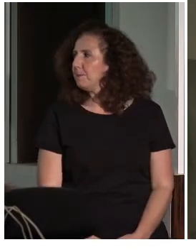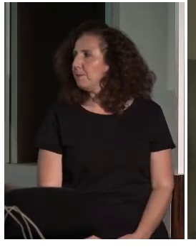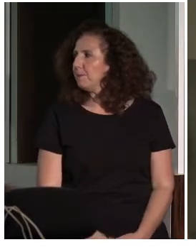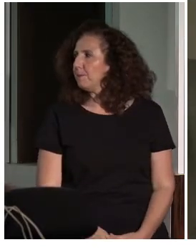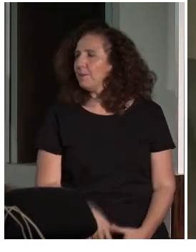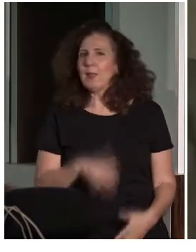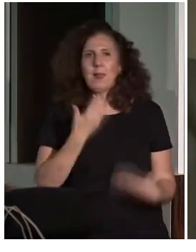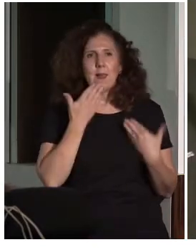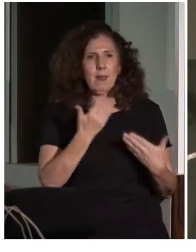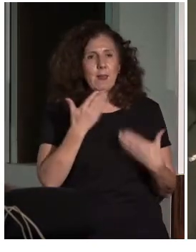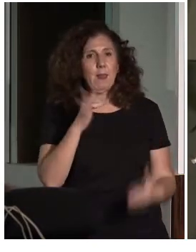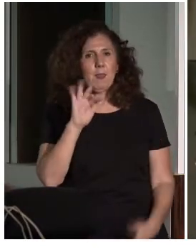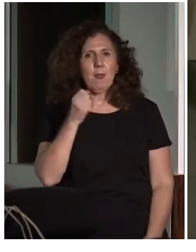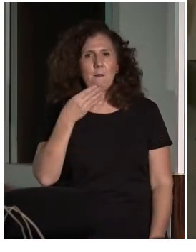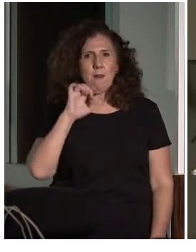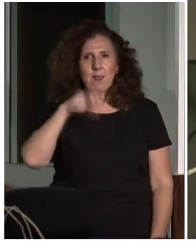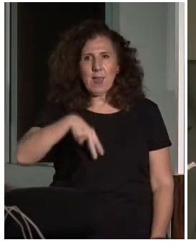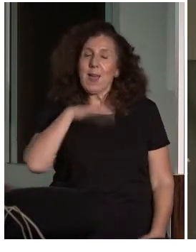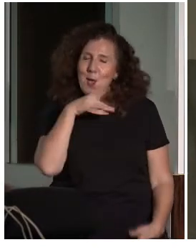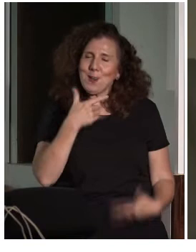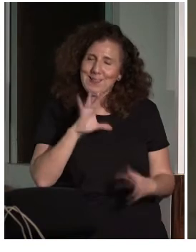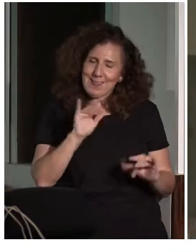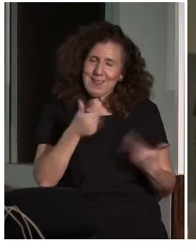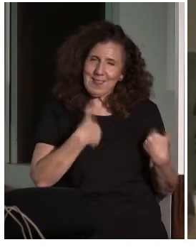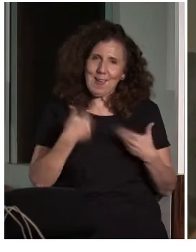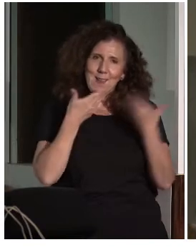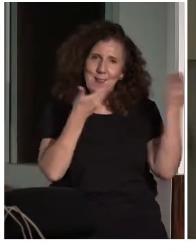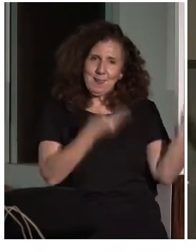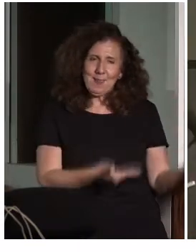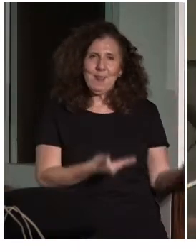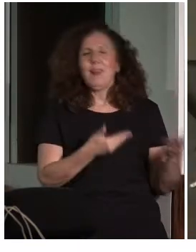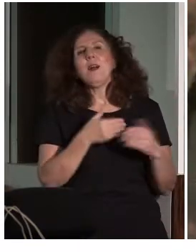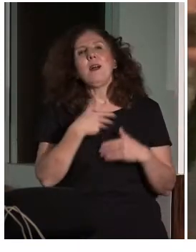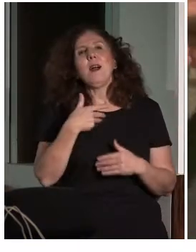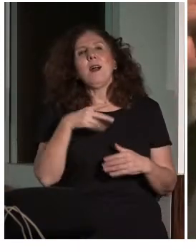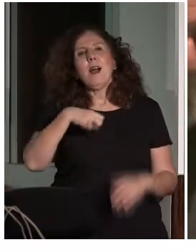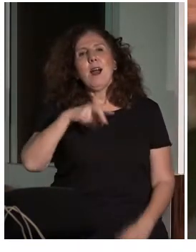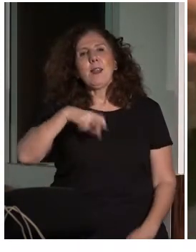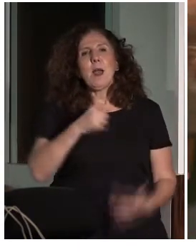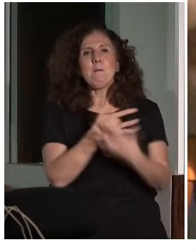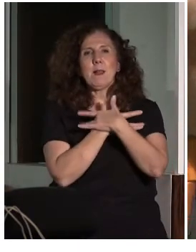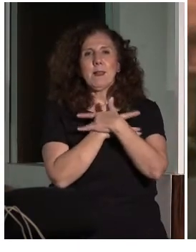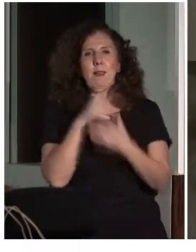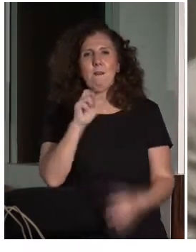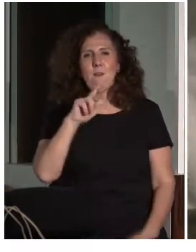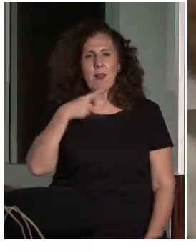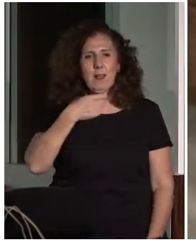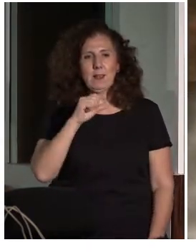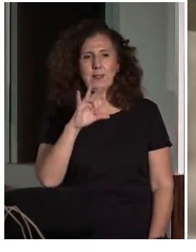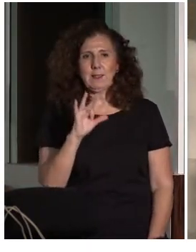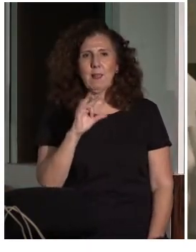Gracias, Fabián, a ti. ahora, pues ya sí, tenemos a la María Vargas, de FIAPA, que nos va a dar su visión.